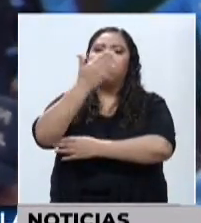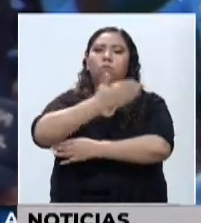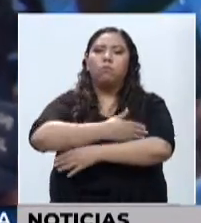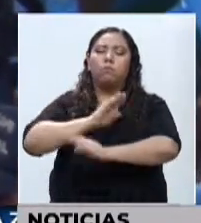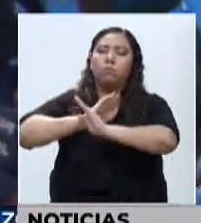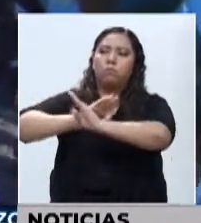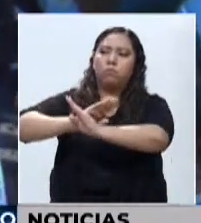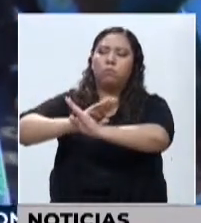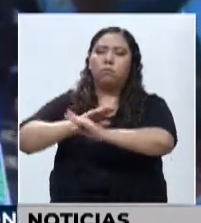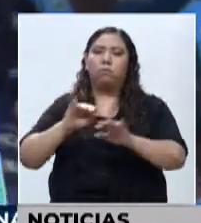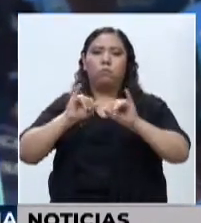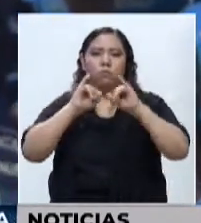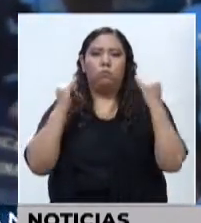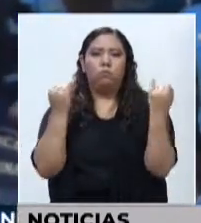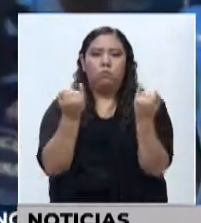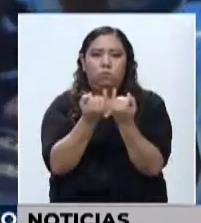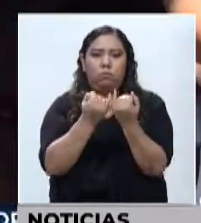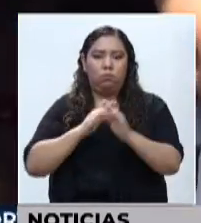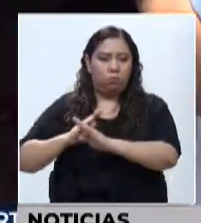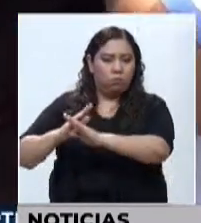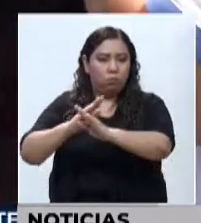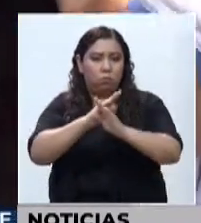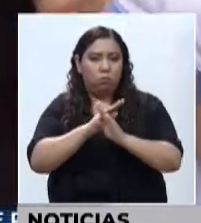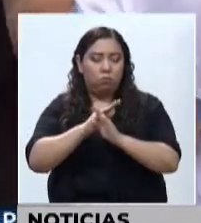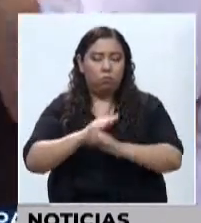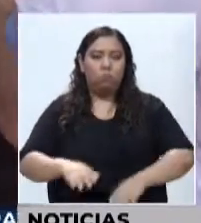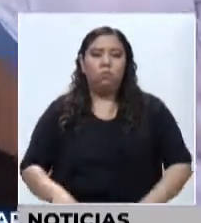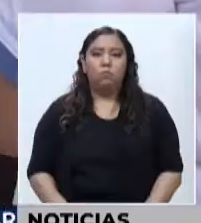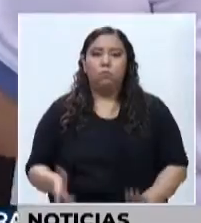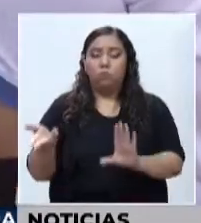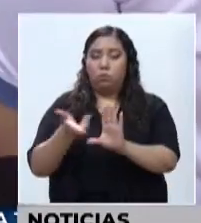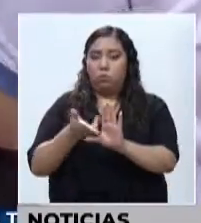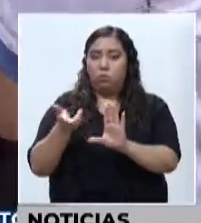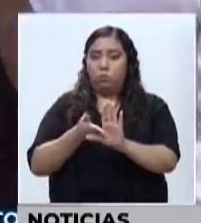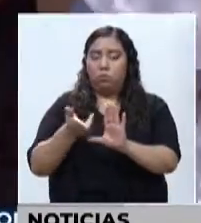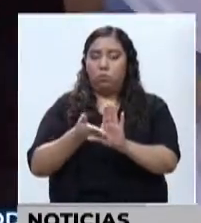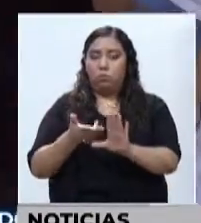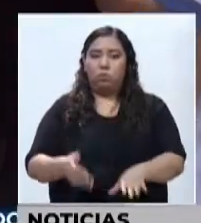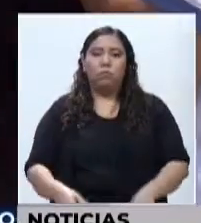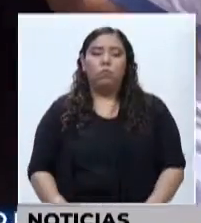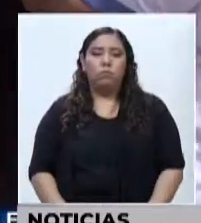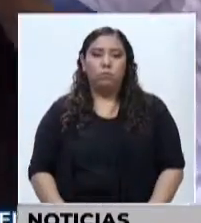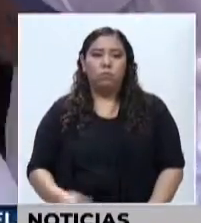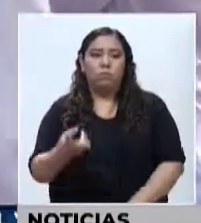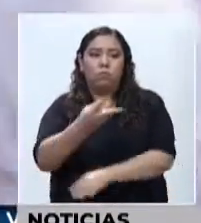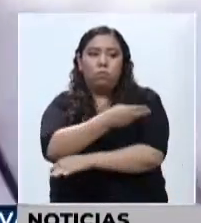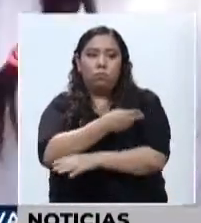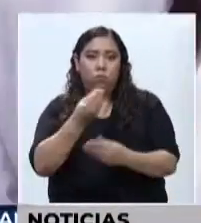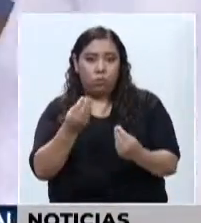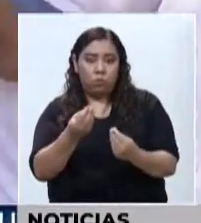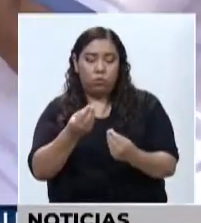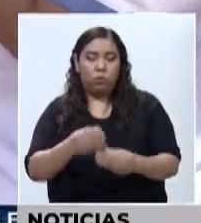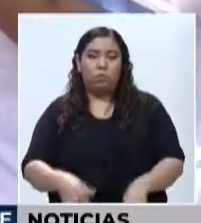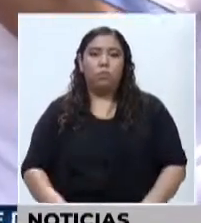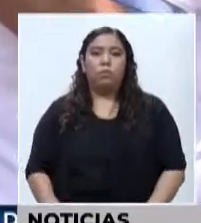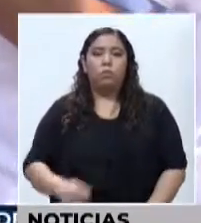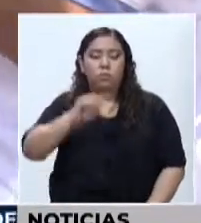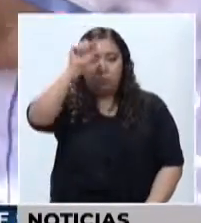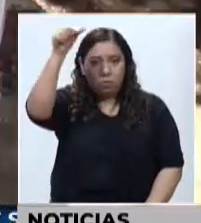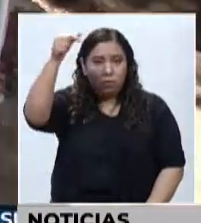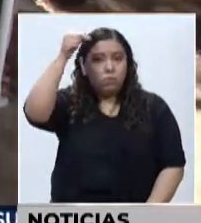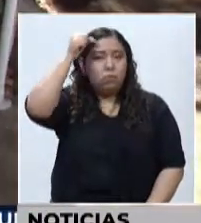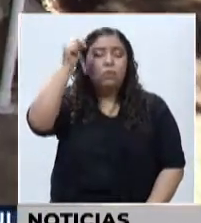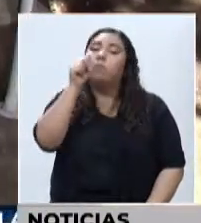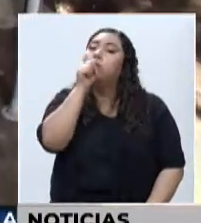trabajan en este departamento de Choluteca. En Choluteca ya son varios los sectores que han sido vacunados, entre ellos el sector público y privado de